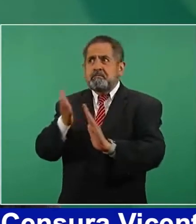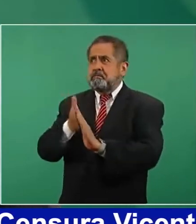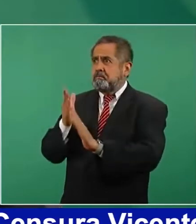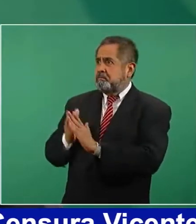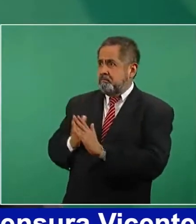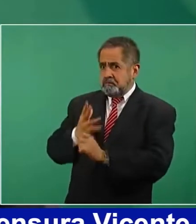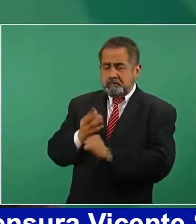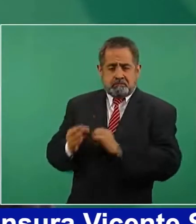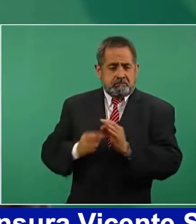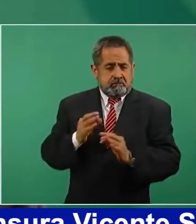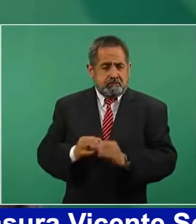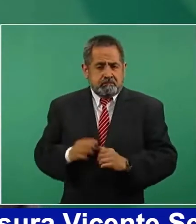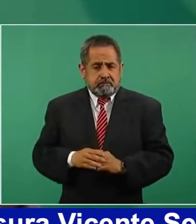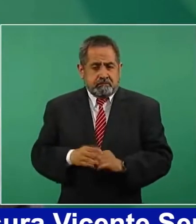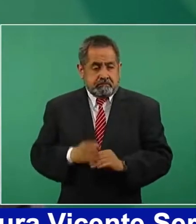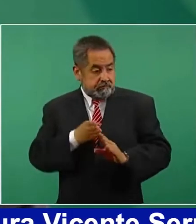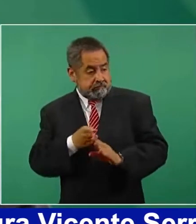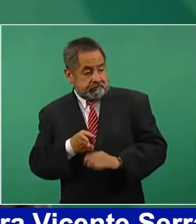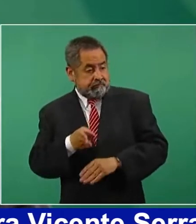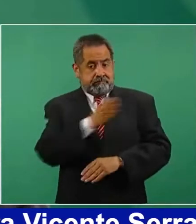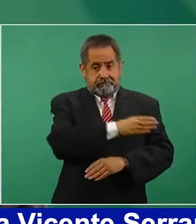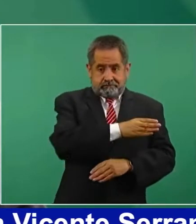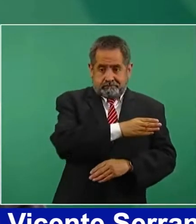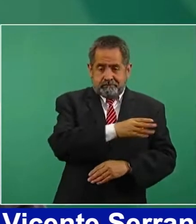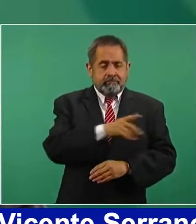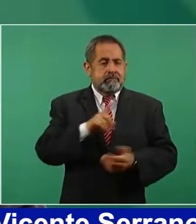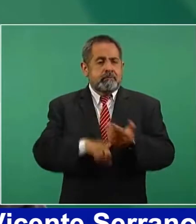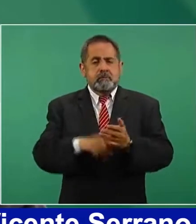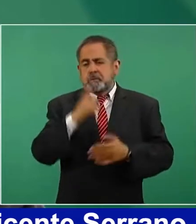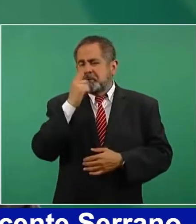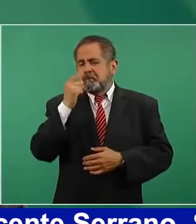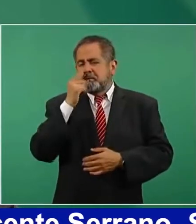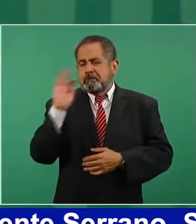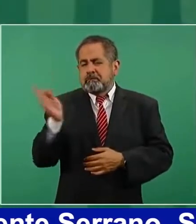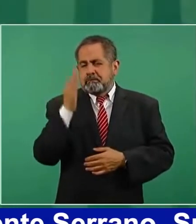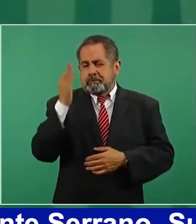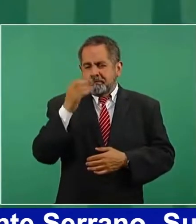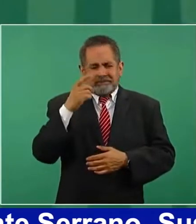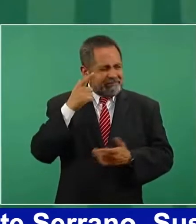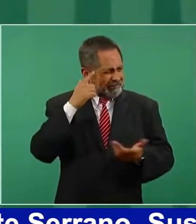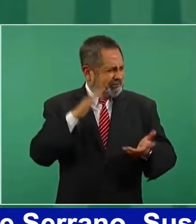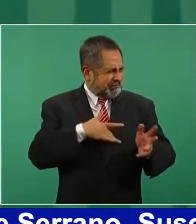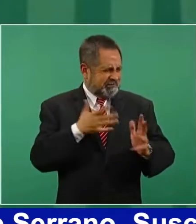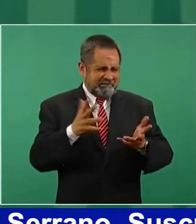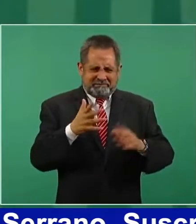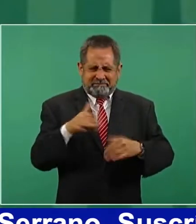¿Cuánto tiempo duró la Policía Federal? Como 15 años,